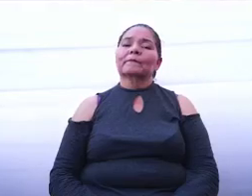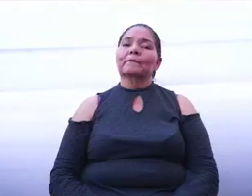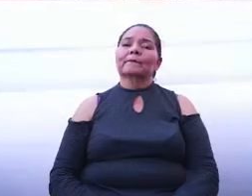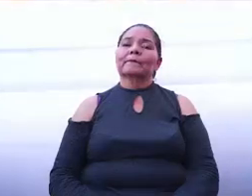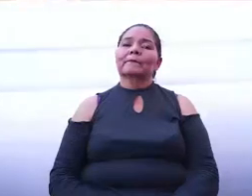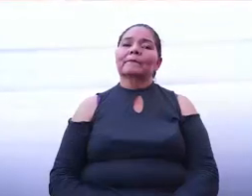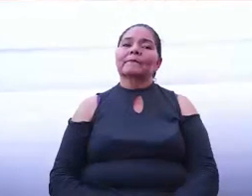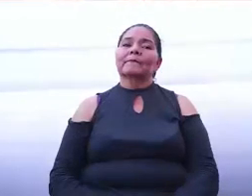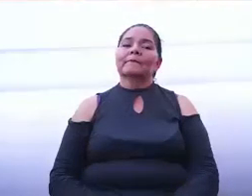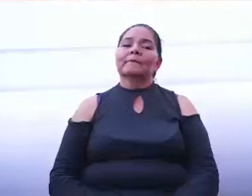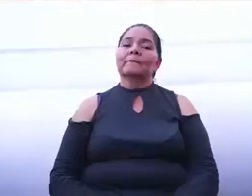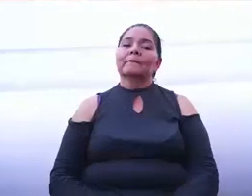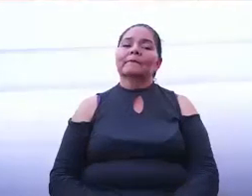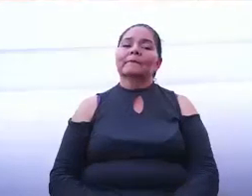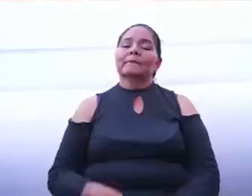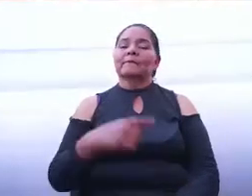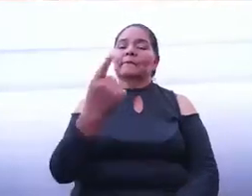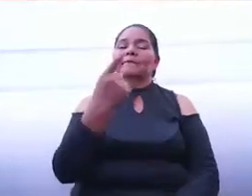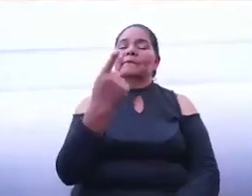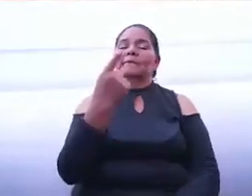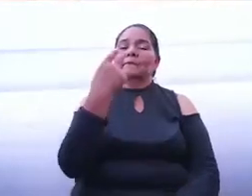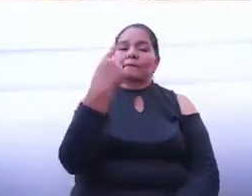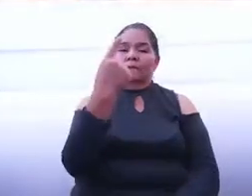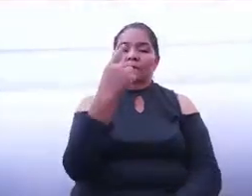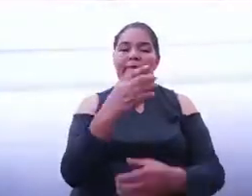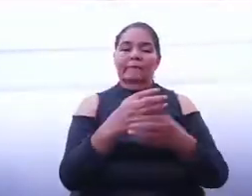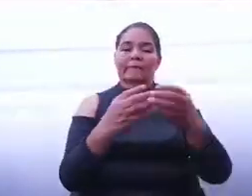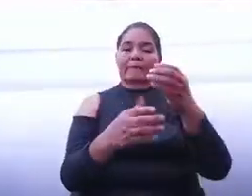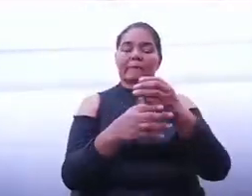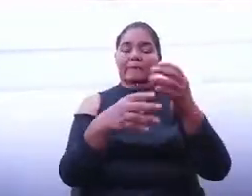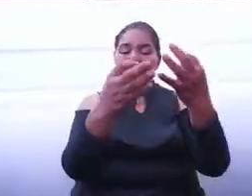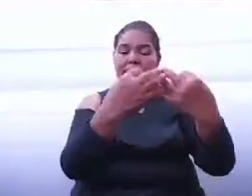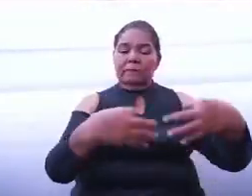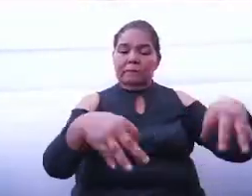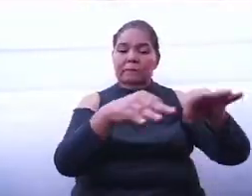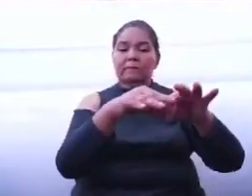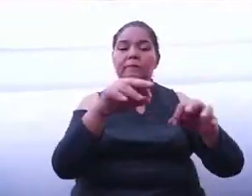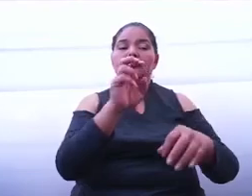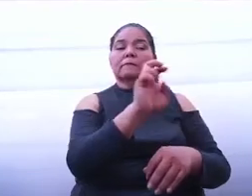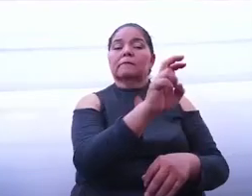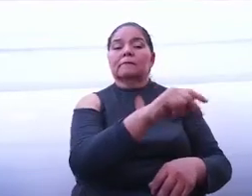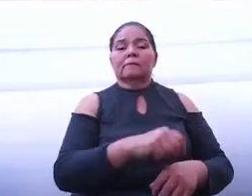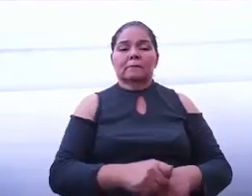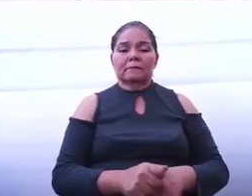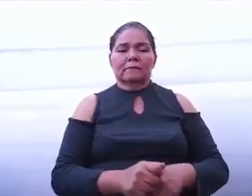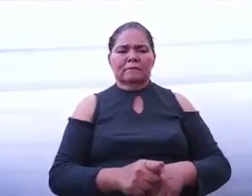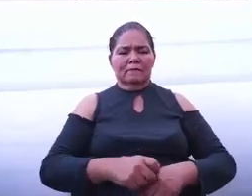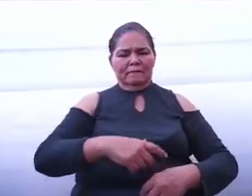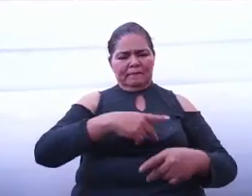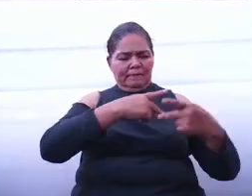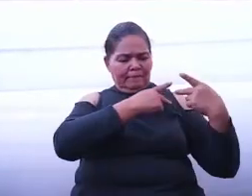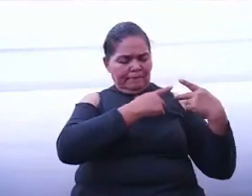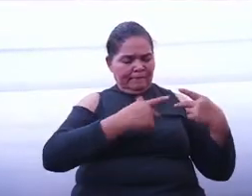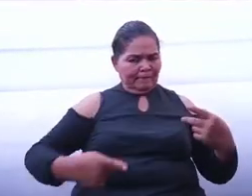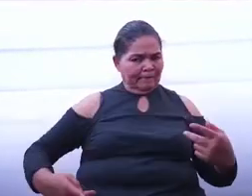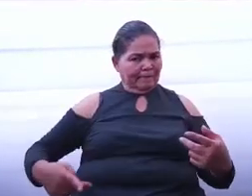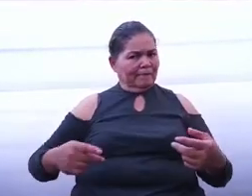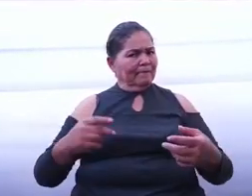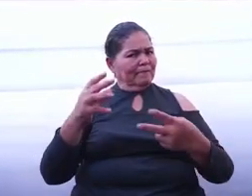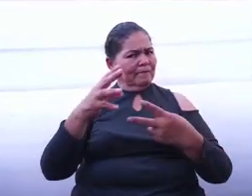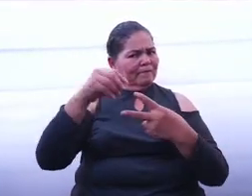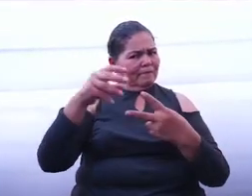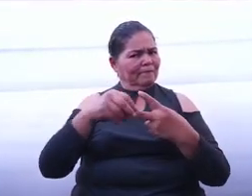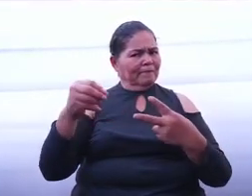es ejemplo de ello, del valor, de la decisión y la